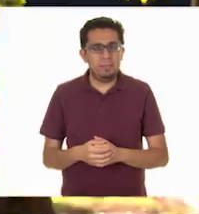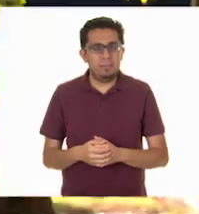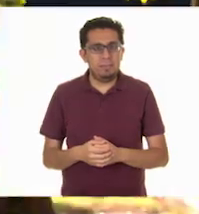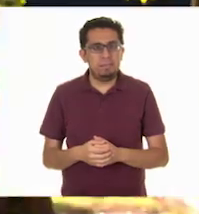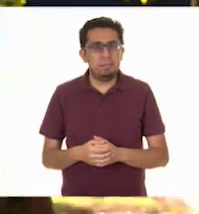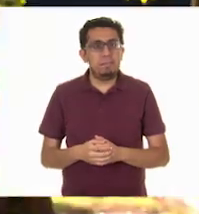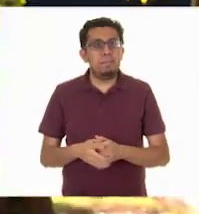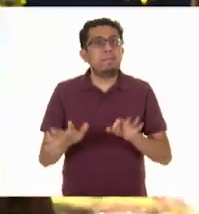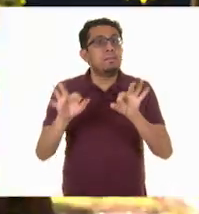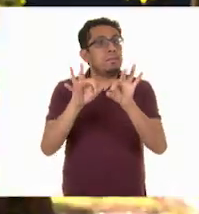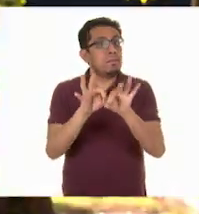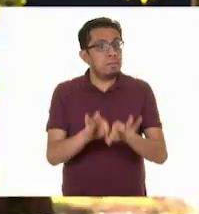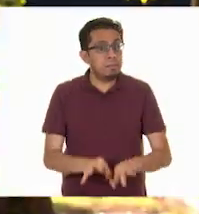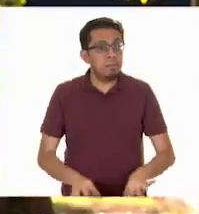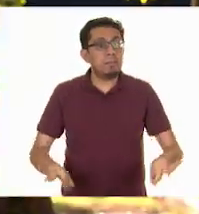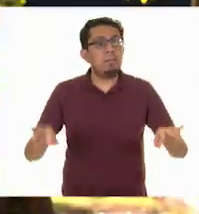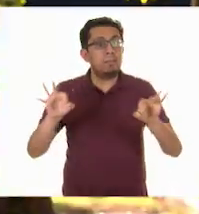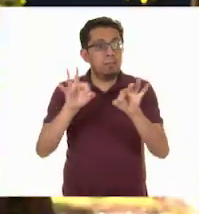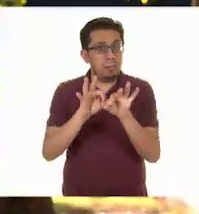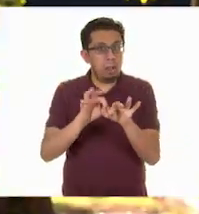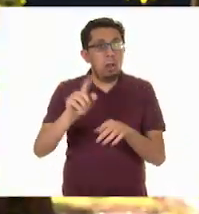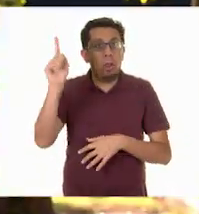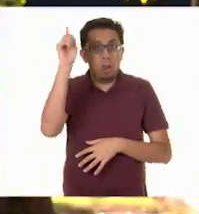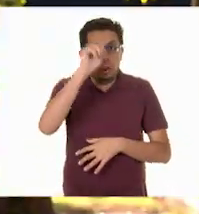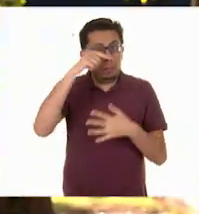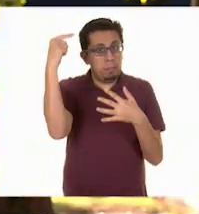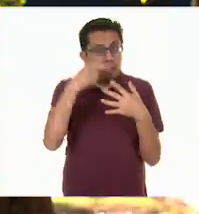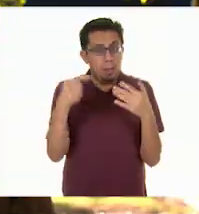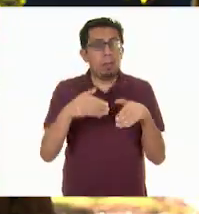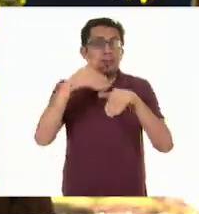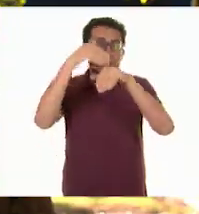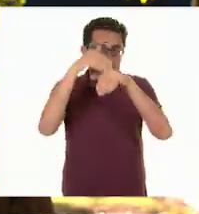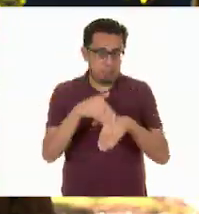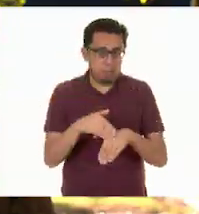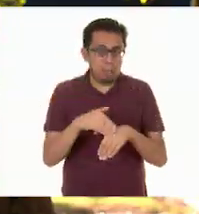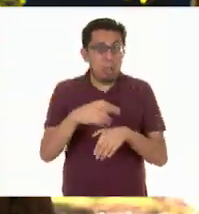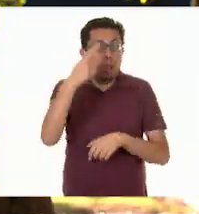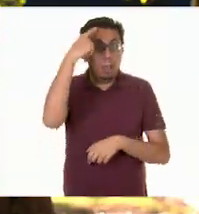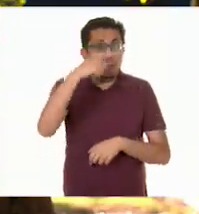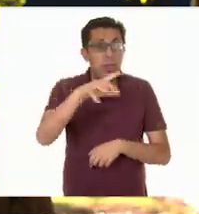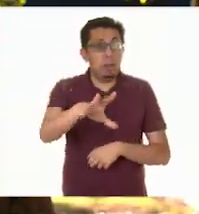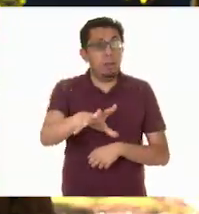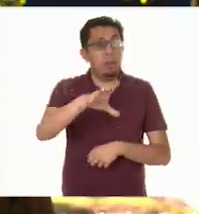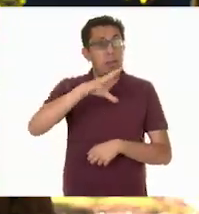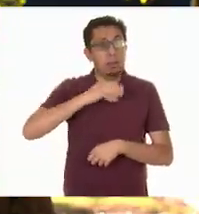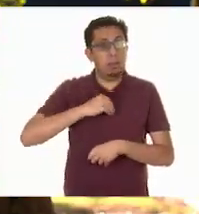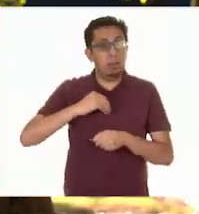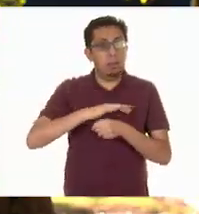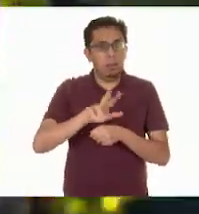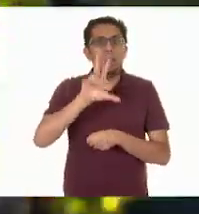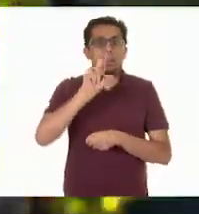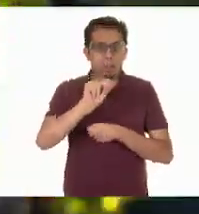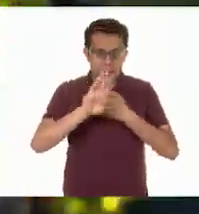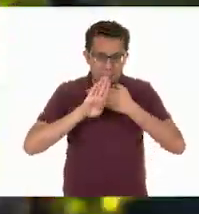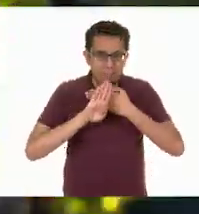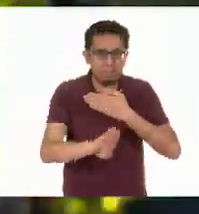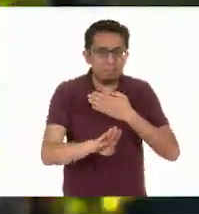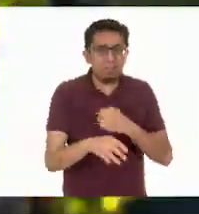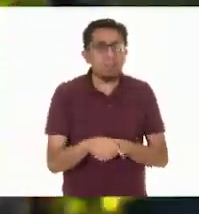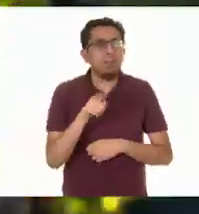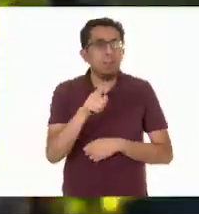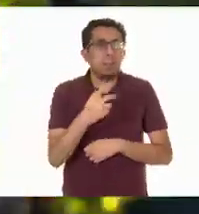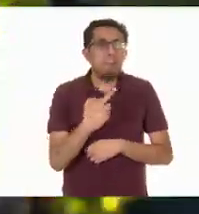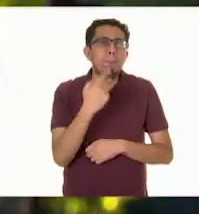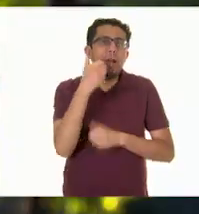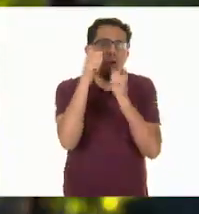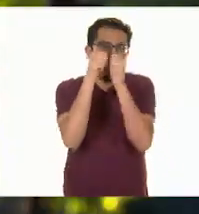Es muy importante continuar con las recomendaciones para evitar contagios de COVID. Trata de